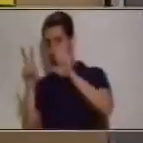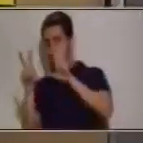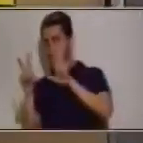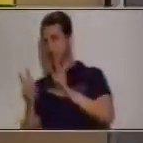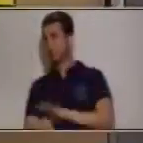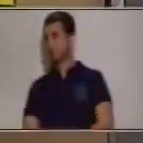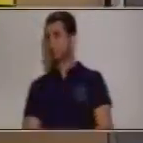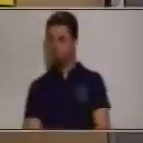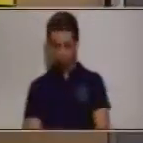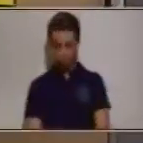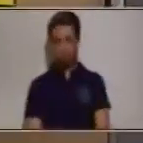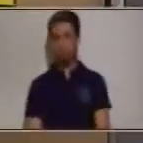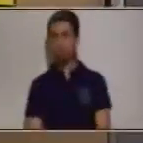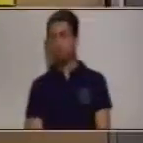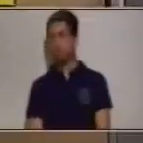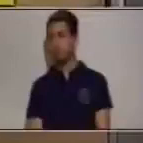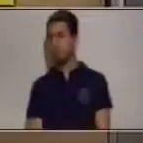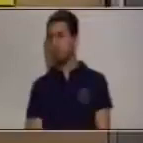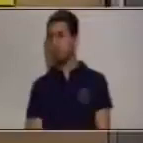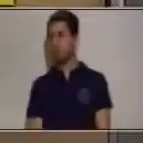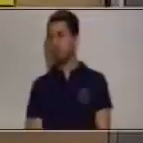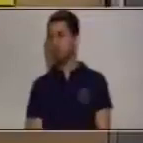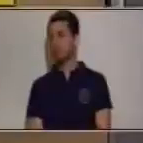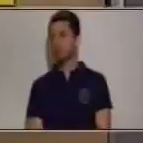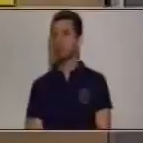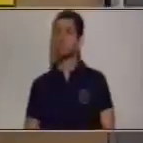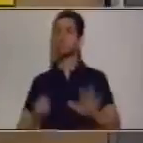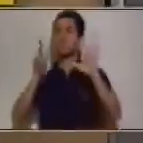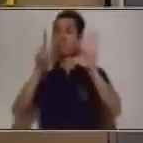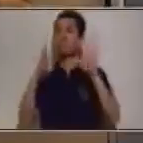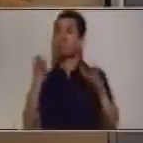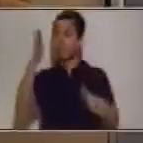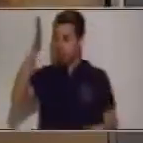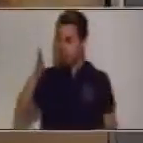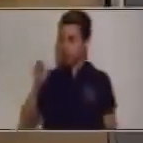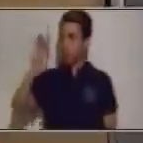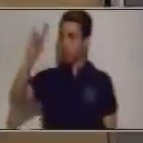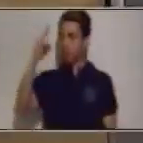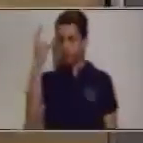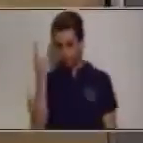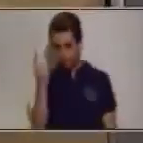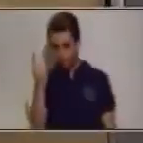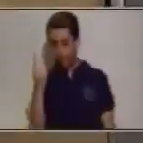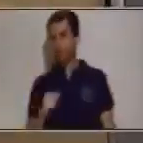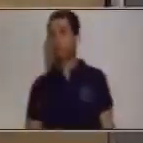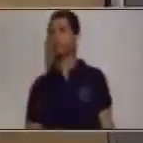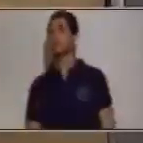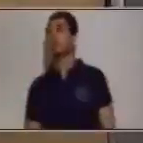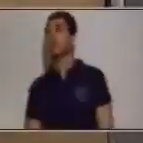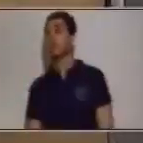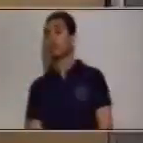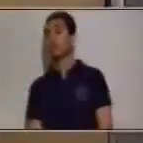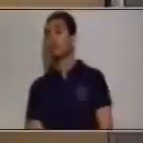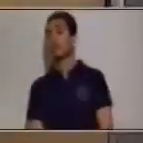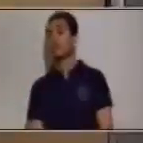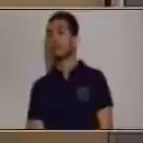le vamos a quitar 127 7 va a ser unidades 7 va a ser unidades